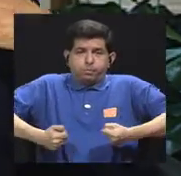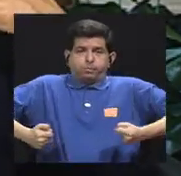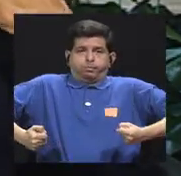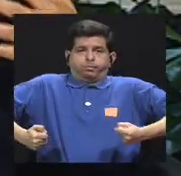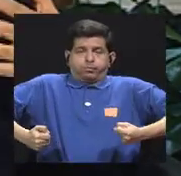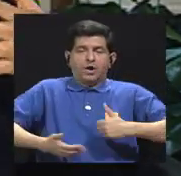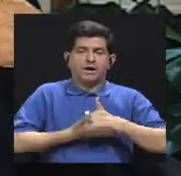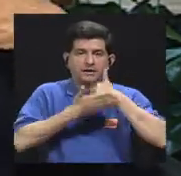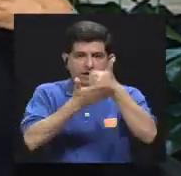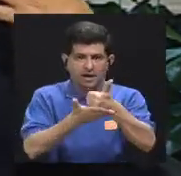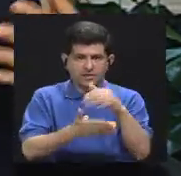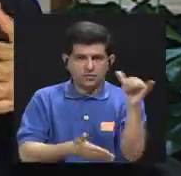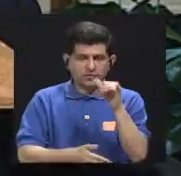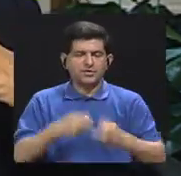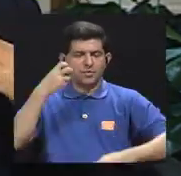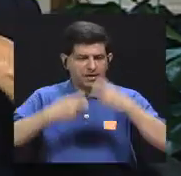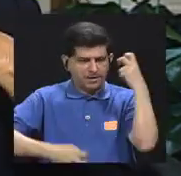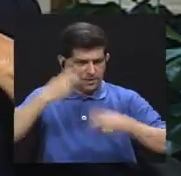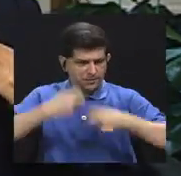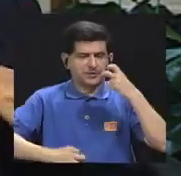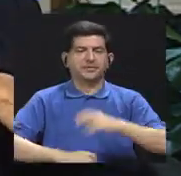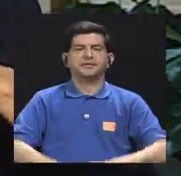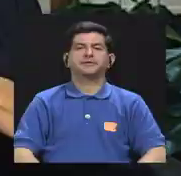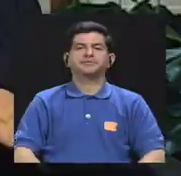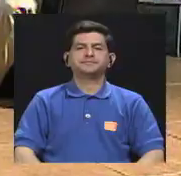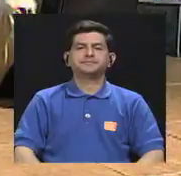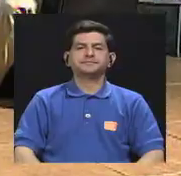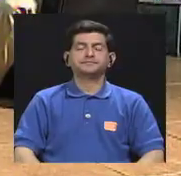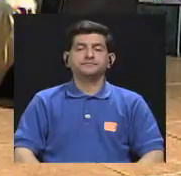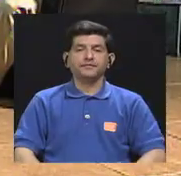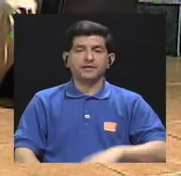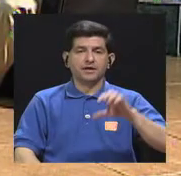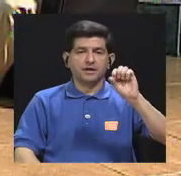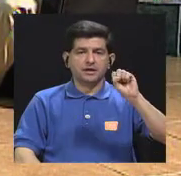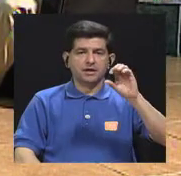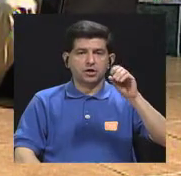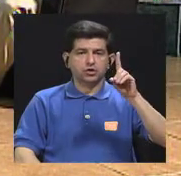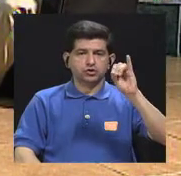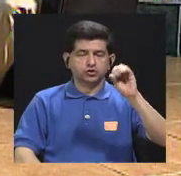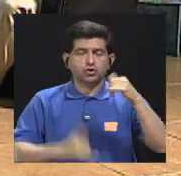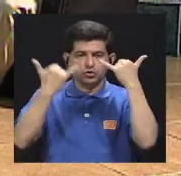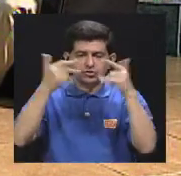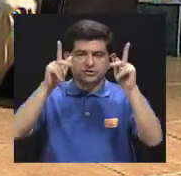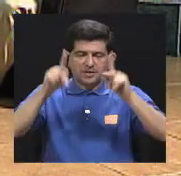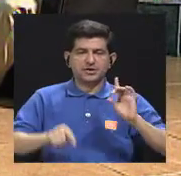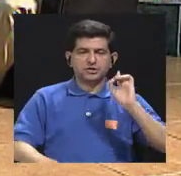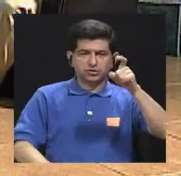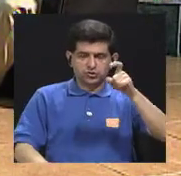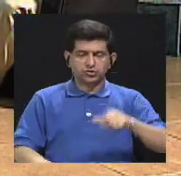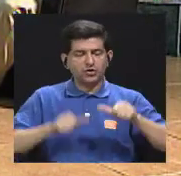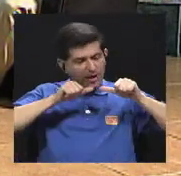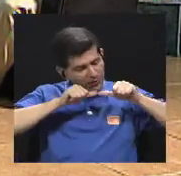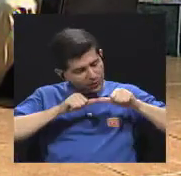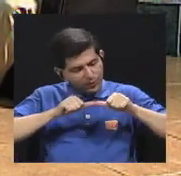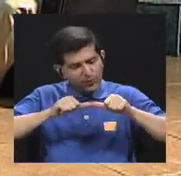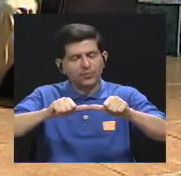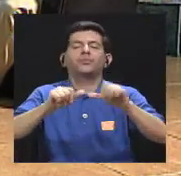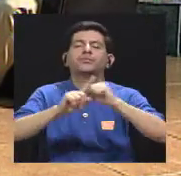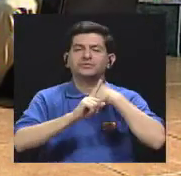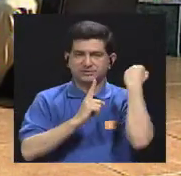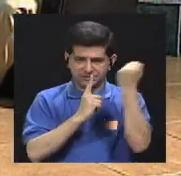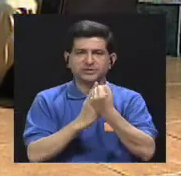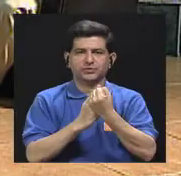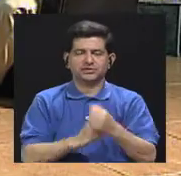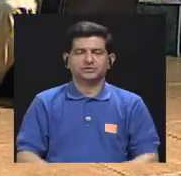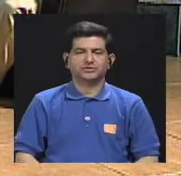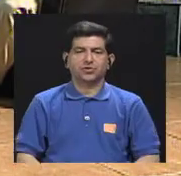también contribuye a esta problemática y el sodio perpetúa ya en la persona diagnosticada le perpetúa su condición